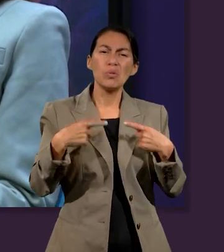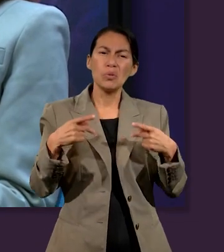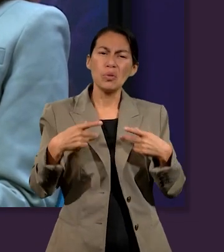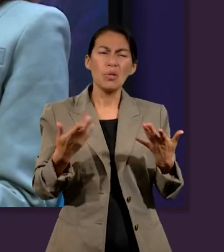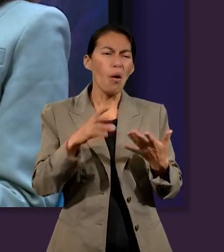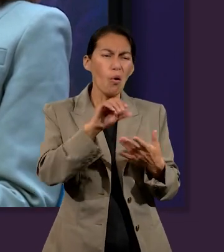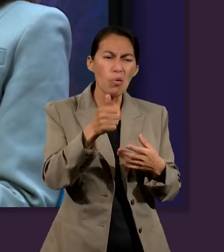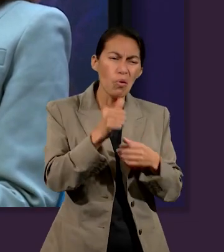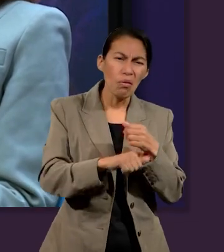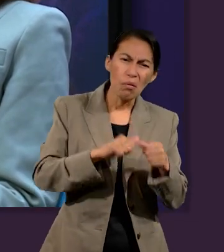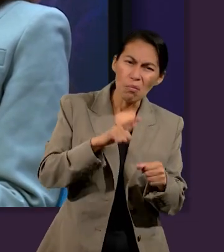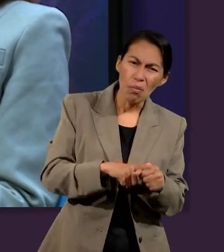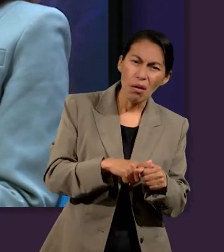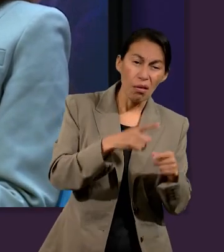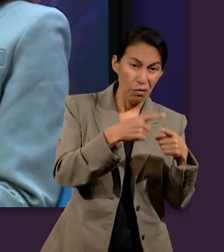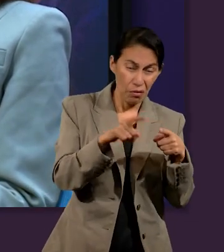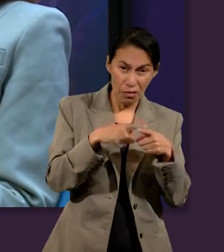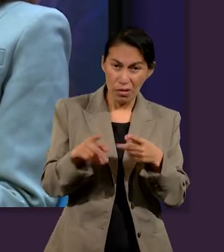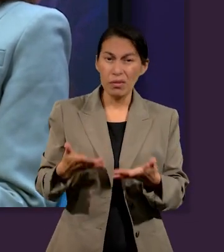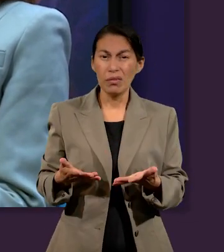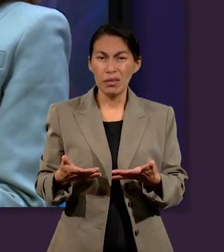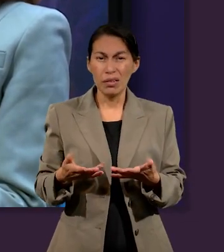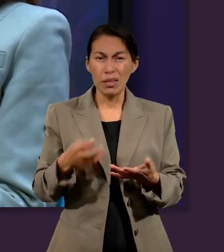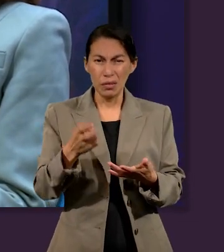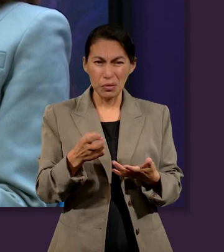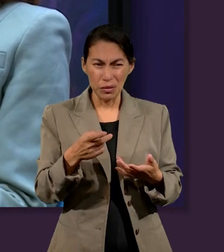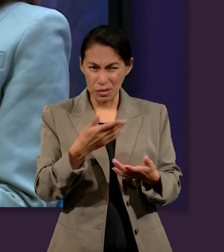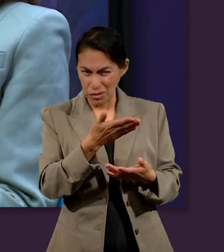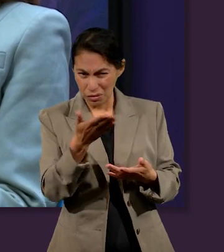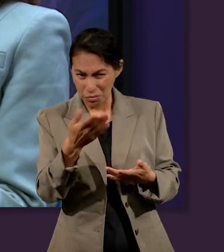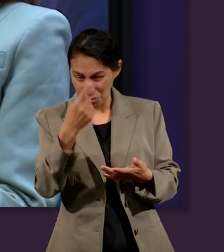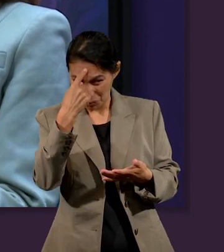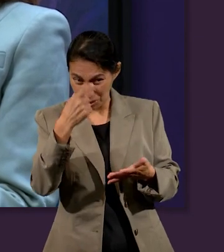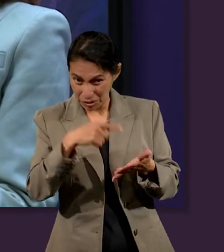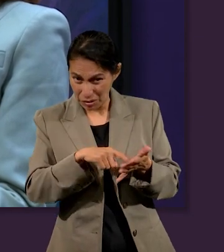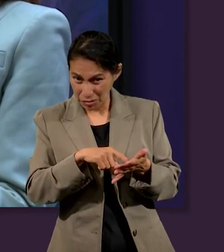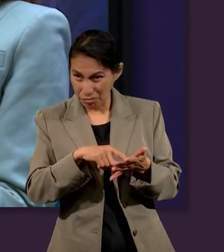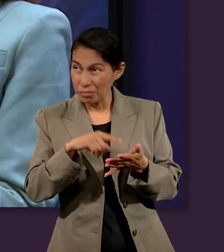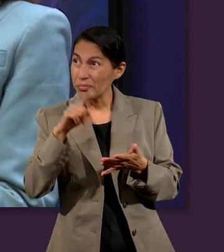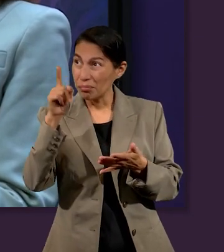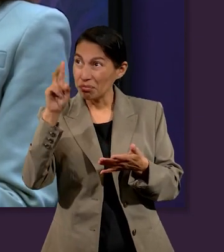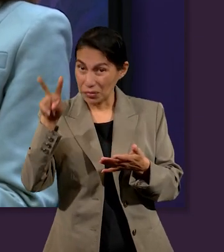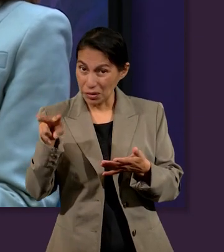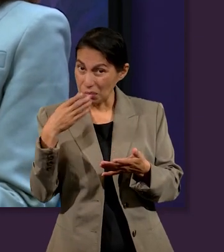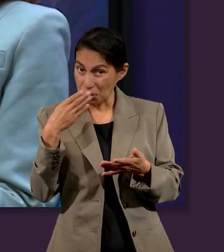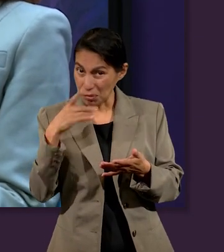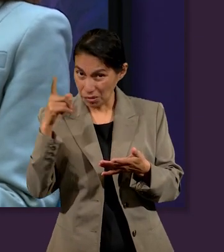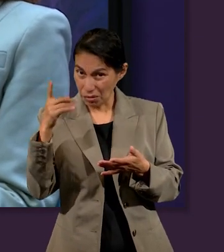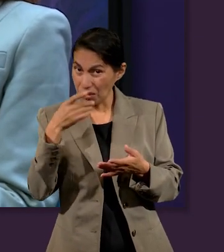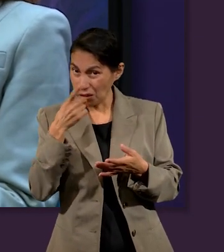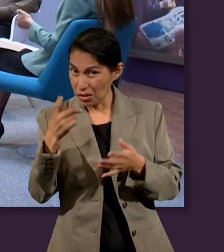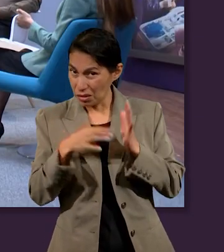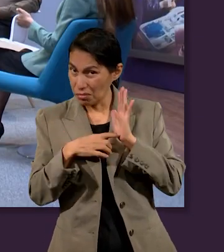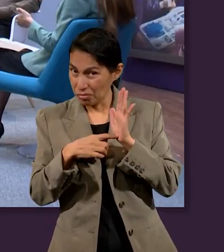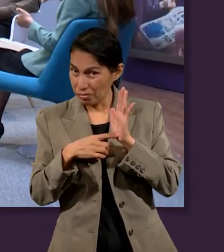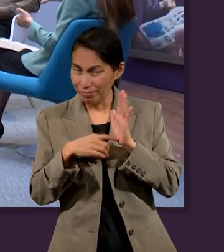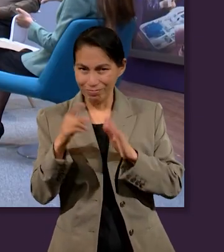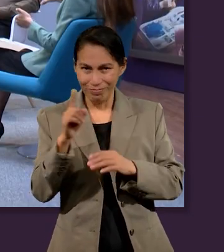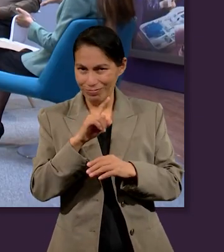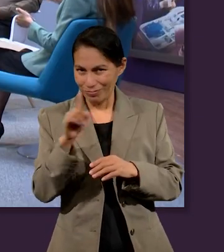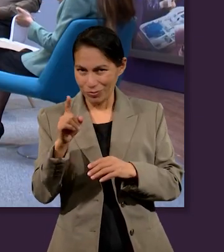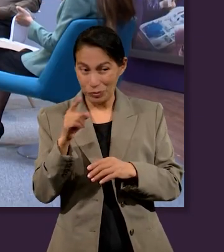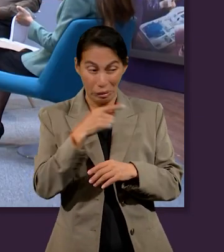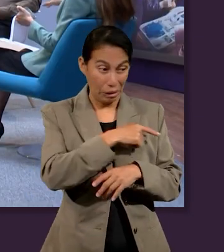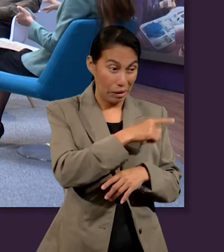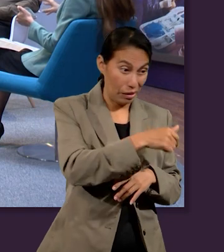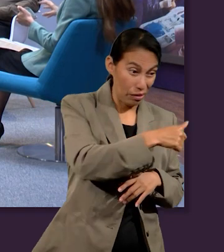Entonces no queda más que concluir que muchos no creen lo que deberían creer, sino lo que ellos quieren